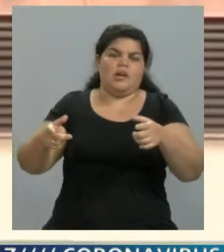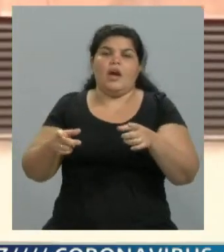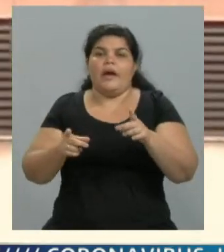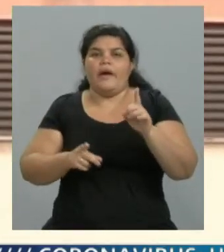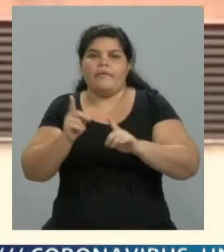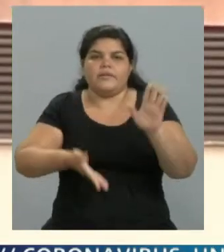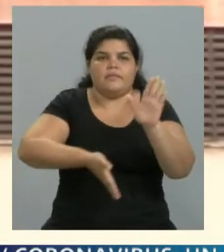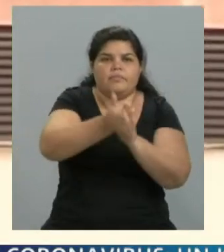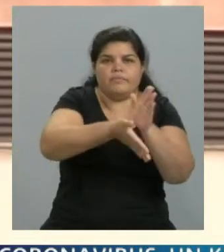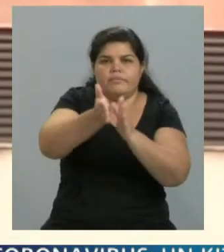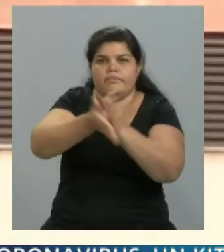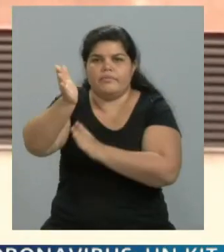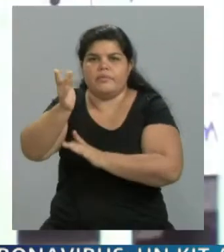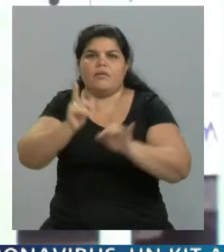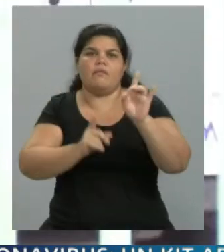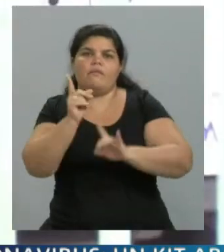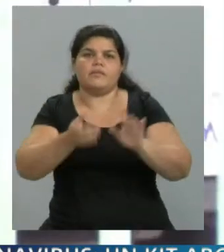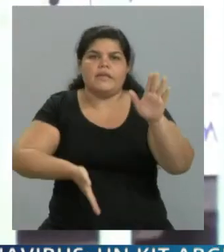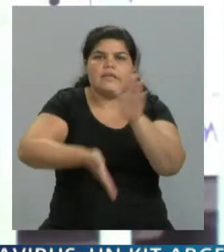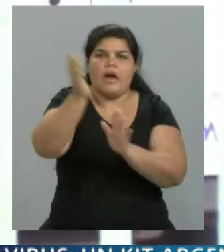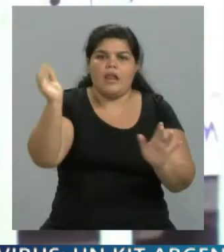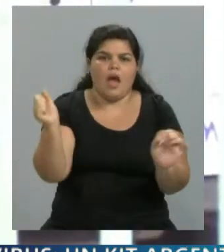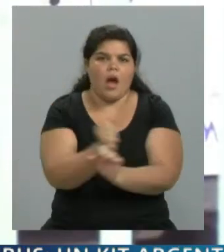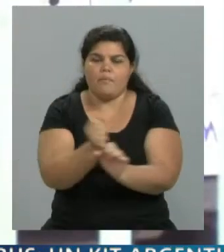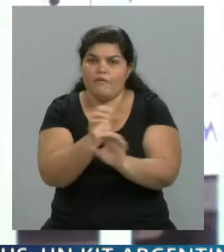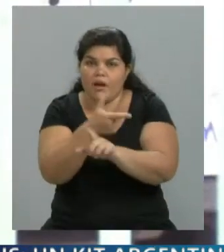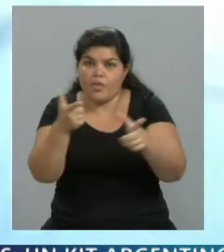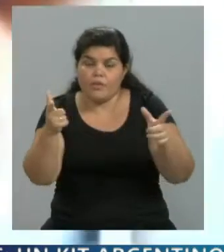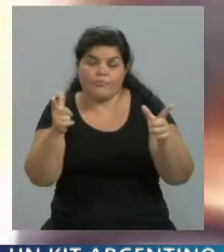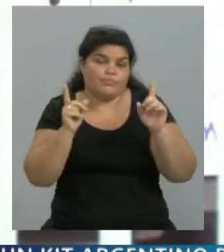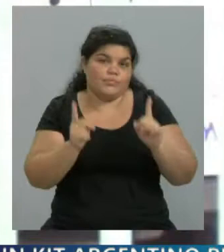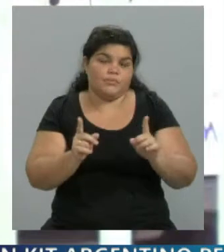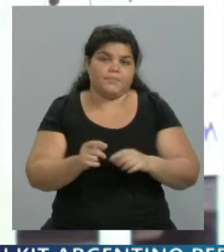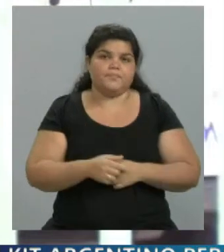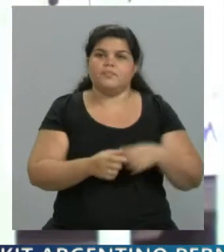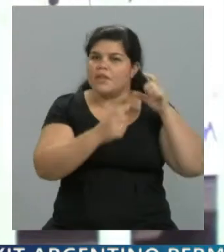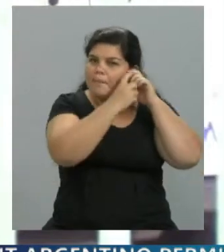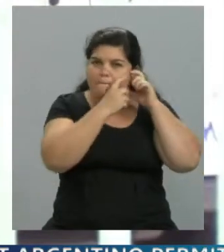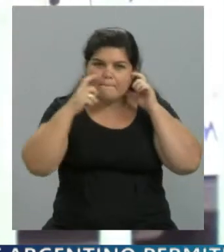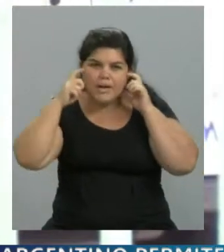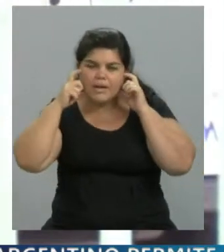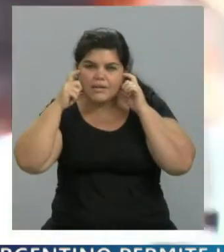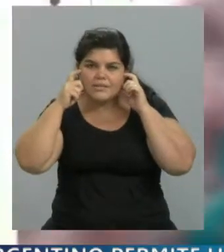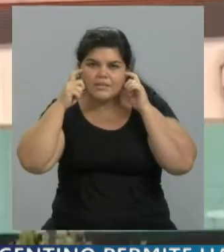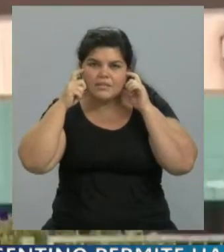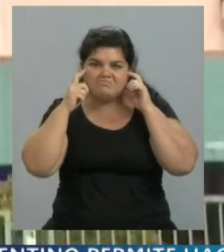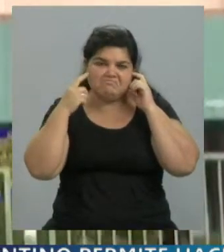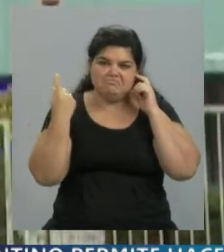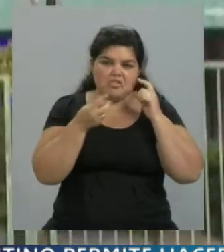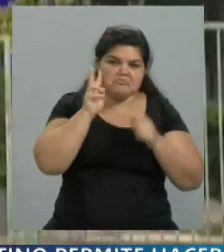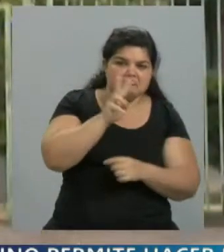salidas, salidas sin permiso. El uso de mascarilla en la calle lo vemos bien,